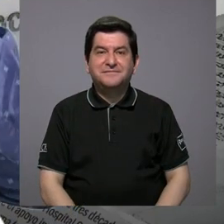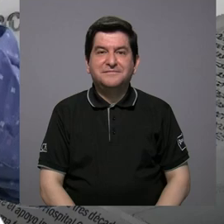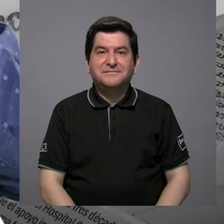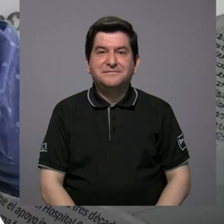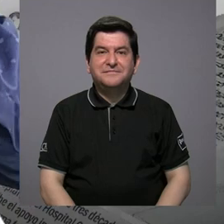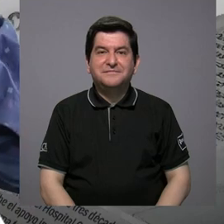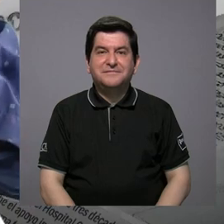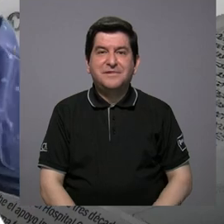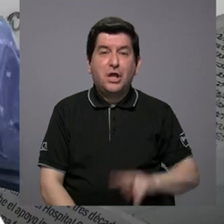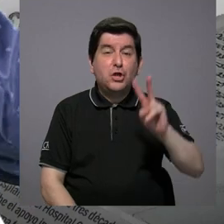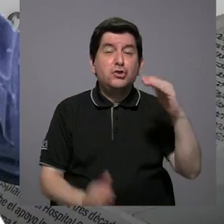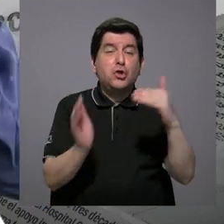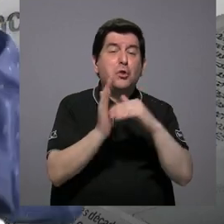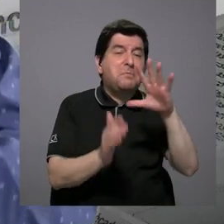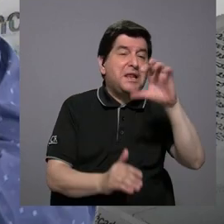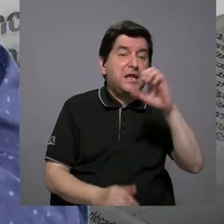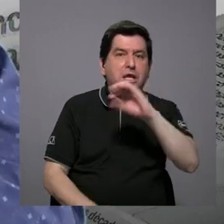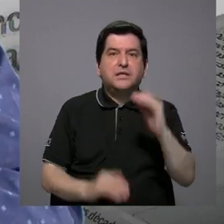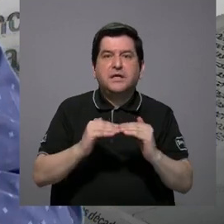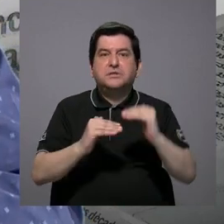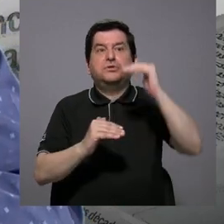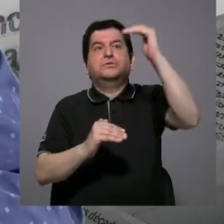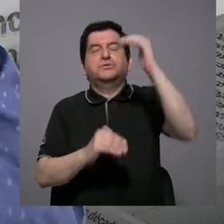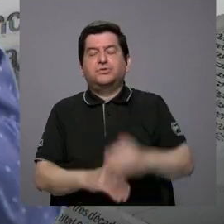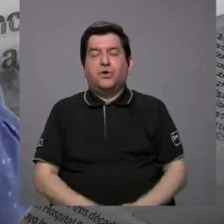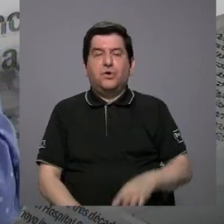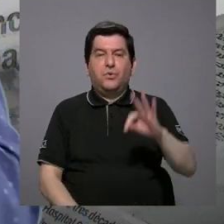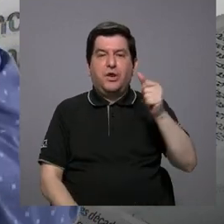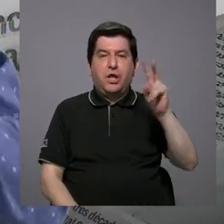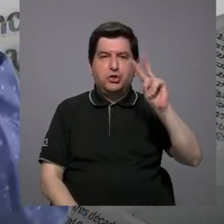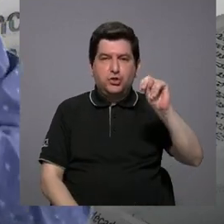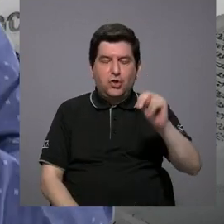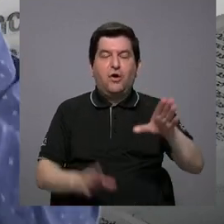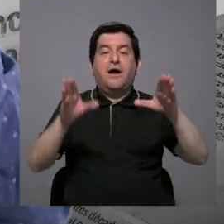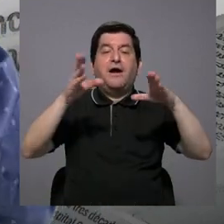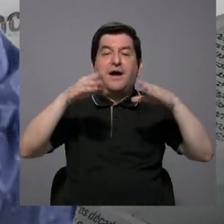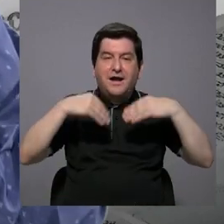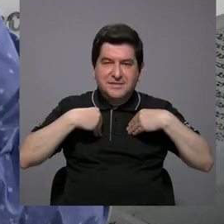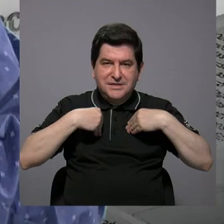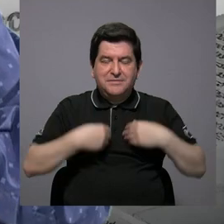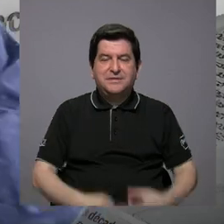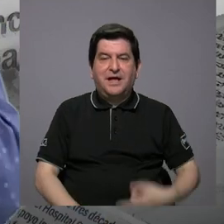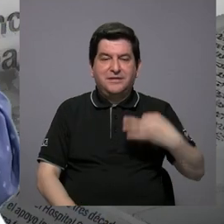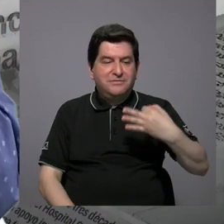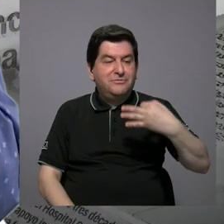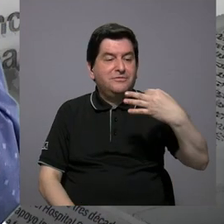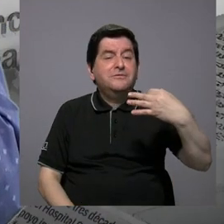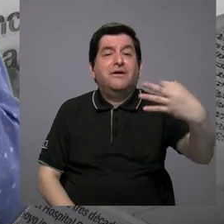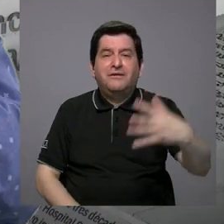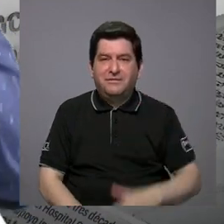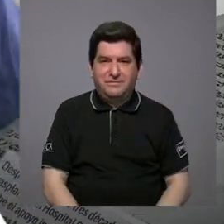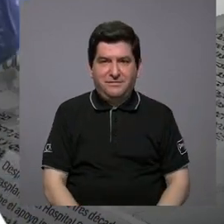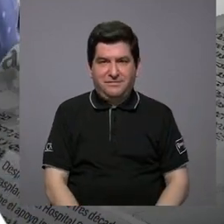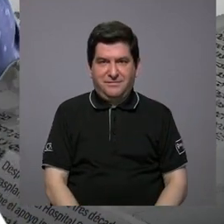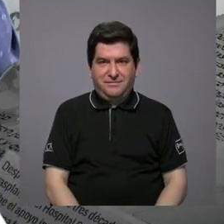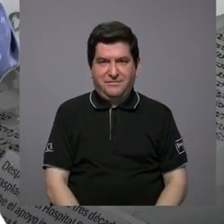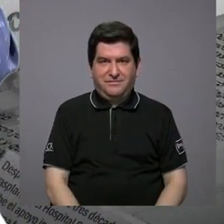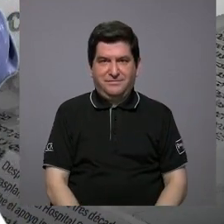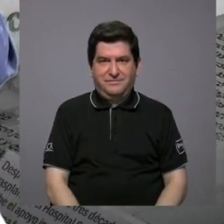no sé, 2 mil 500 o más toneladas lo que estaban recibiendo, es decir, eso es como